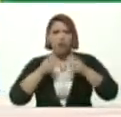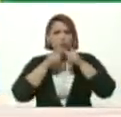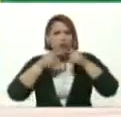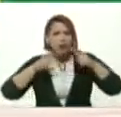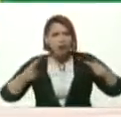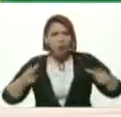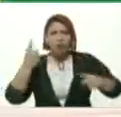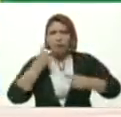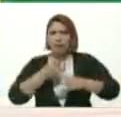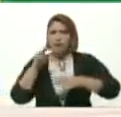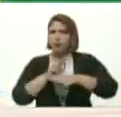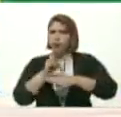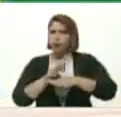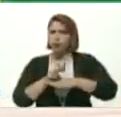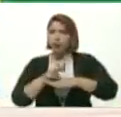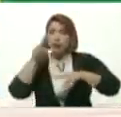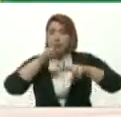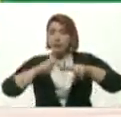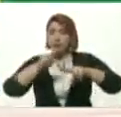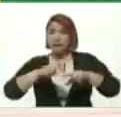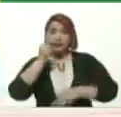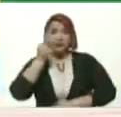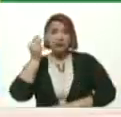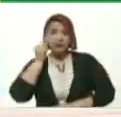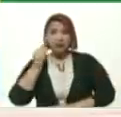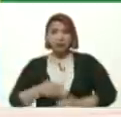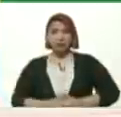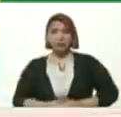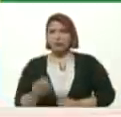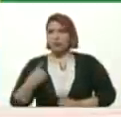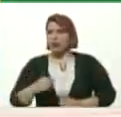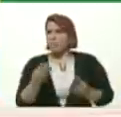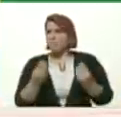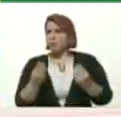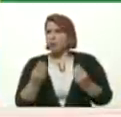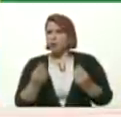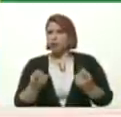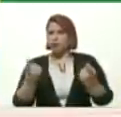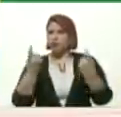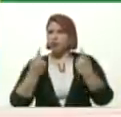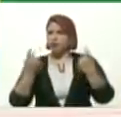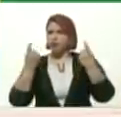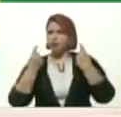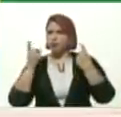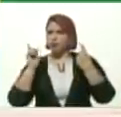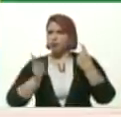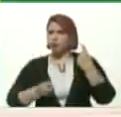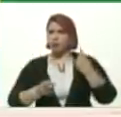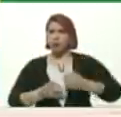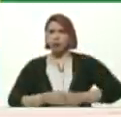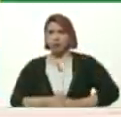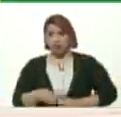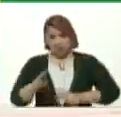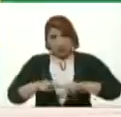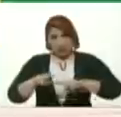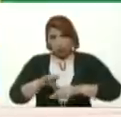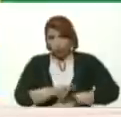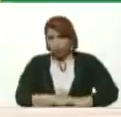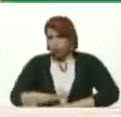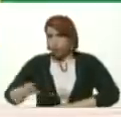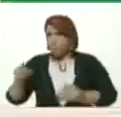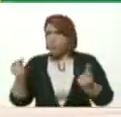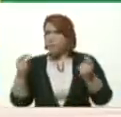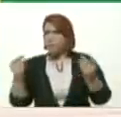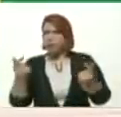Los niños y niñas Tienen mucho que enseñarnos Porque ellos son los que están Es pilas y